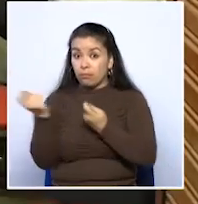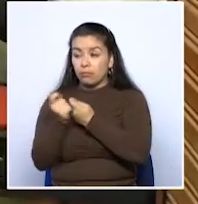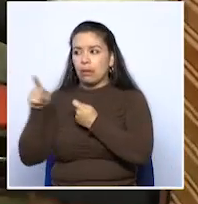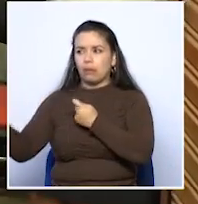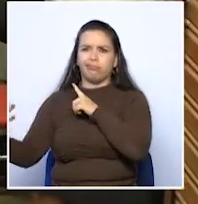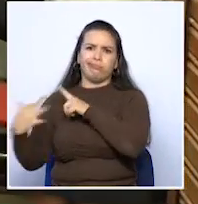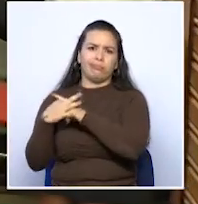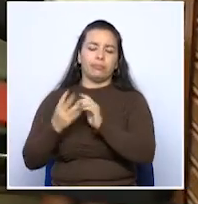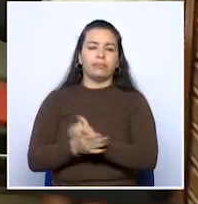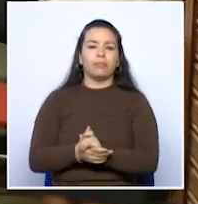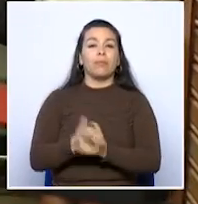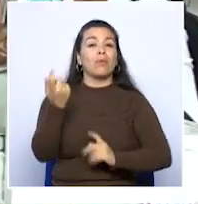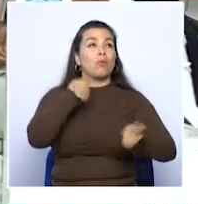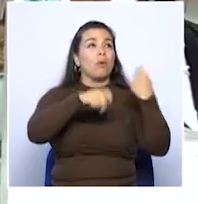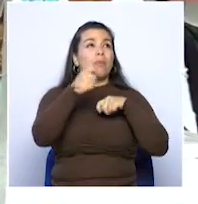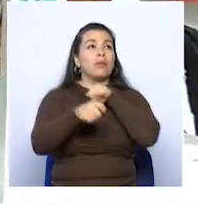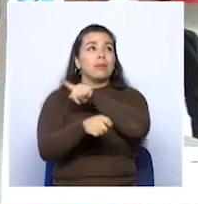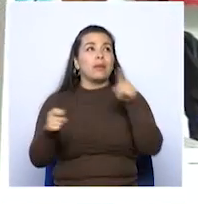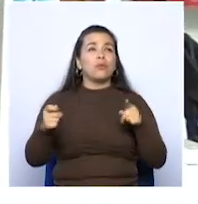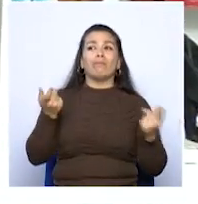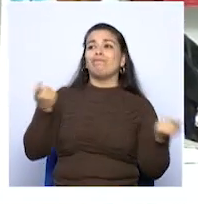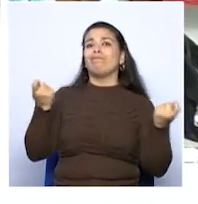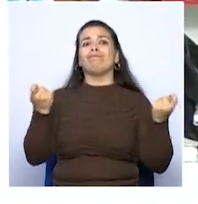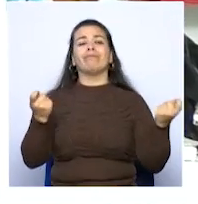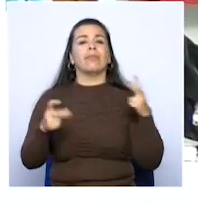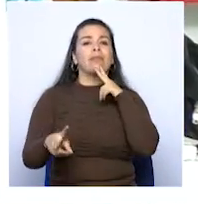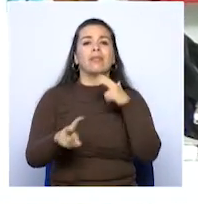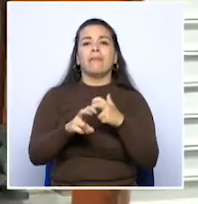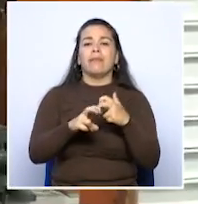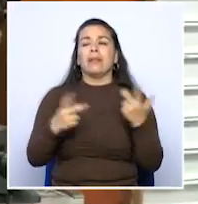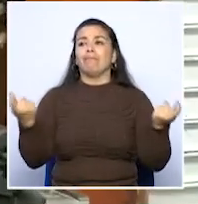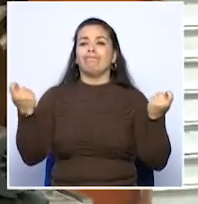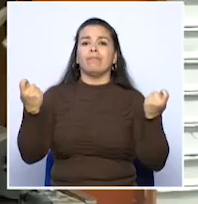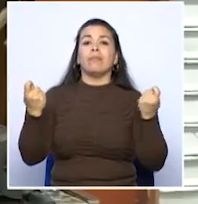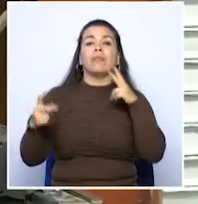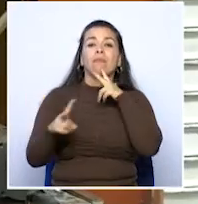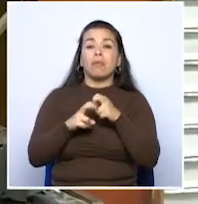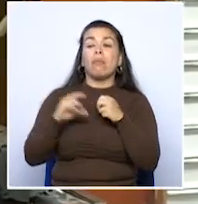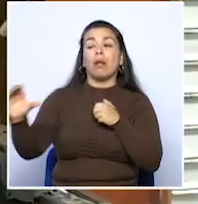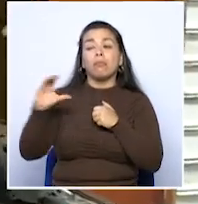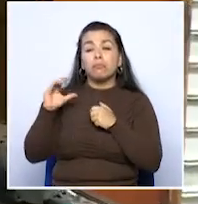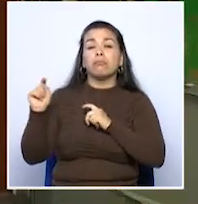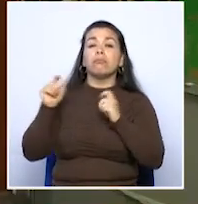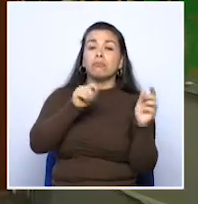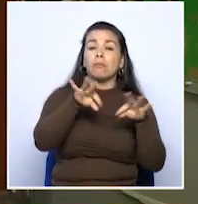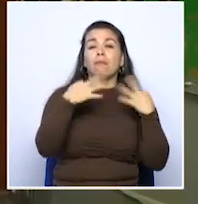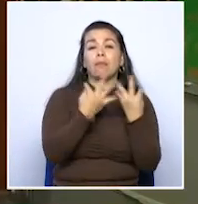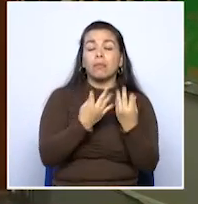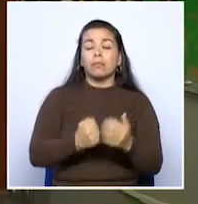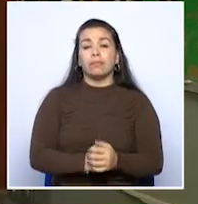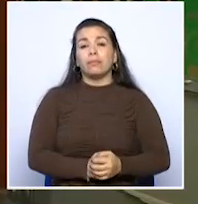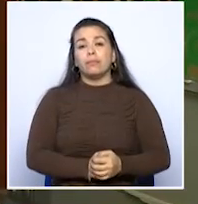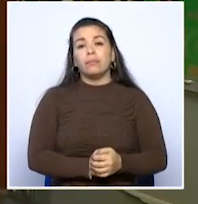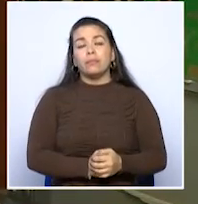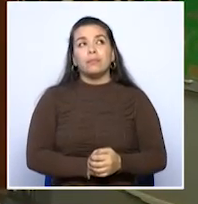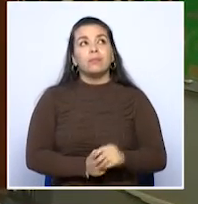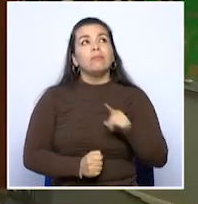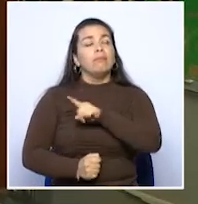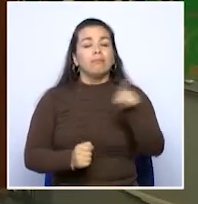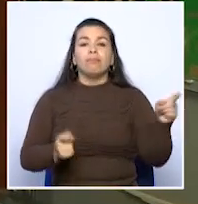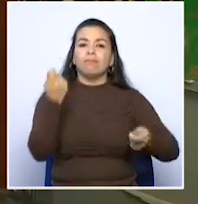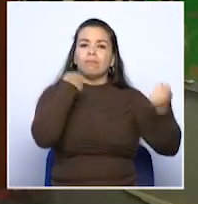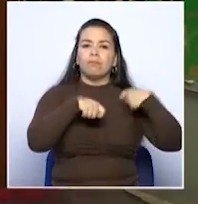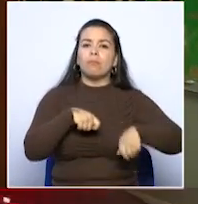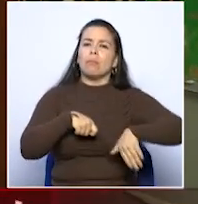Los comerciantes han tenido que sortear muchas dificultades para conseguir su sustento diario. La mayoría de los comerciantes